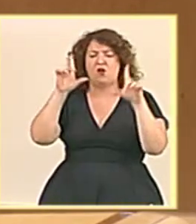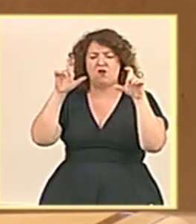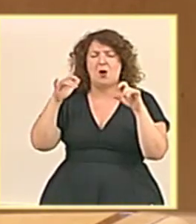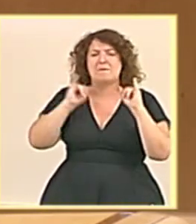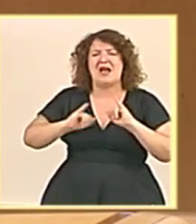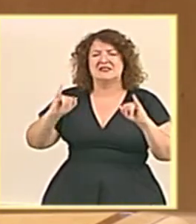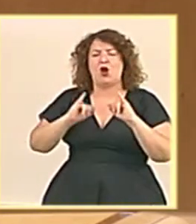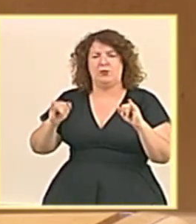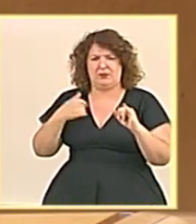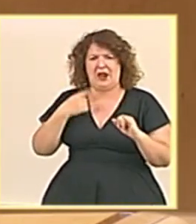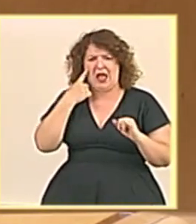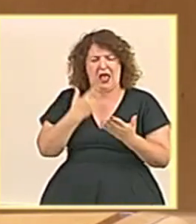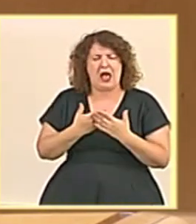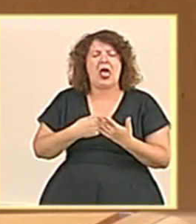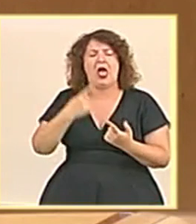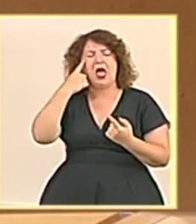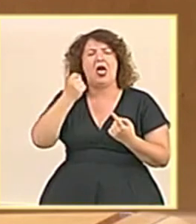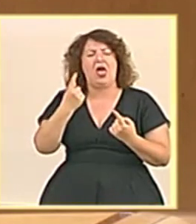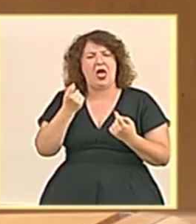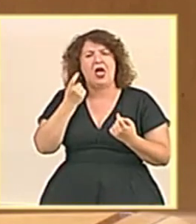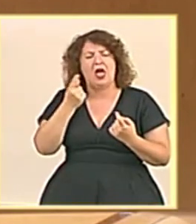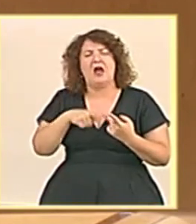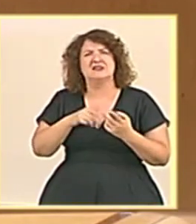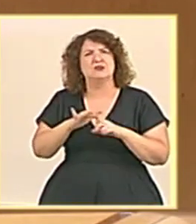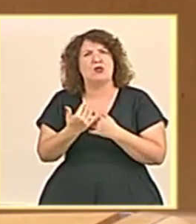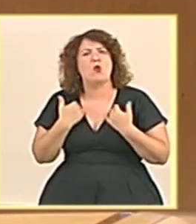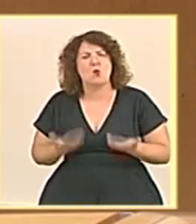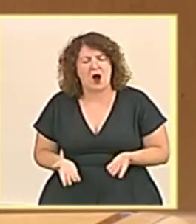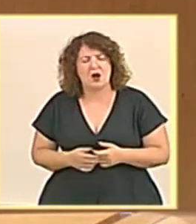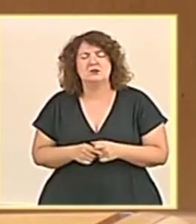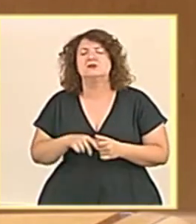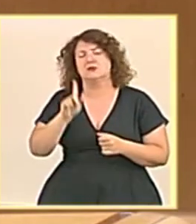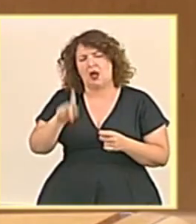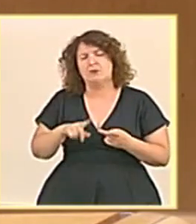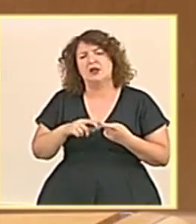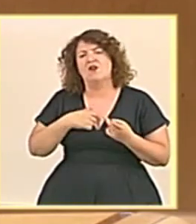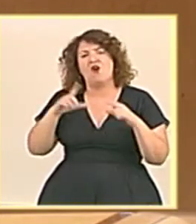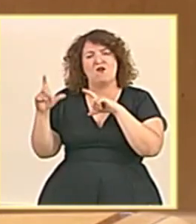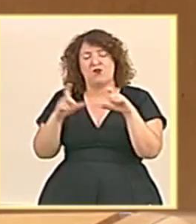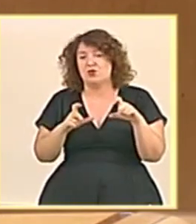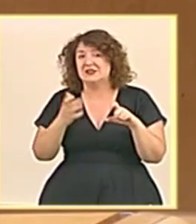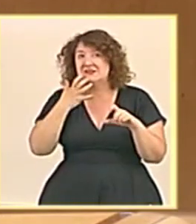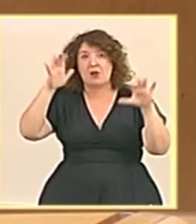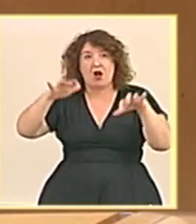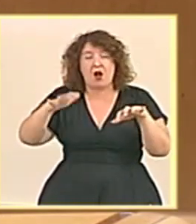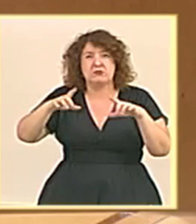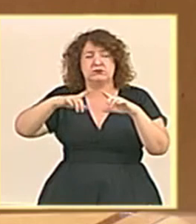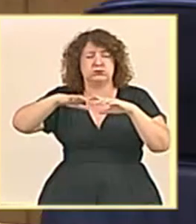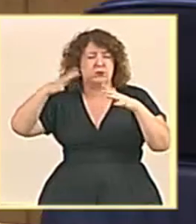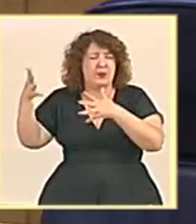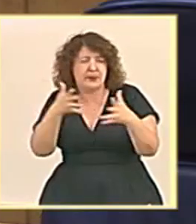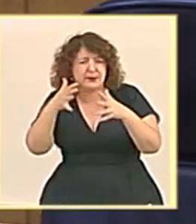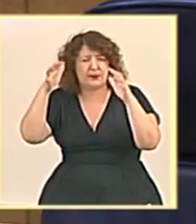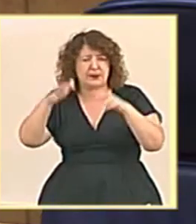cómo está ese paseo marítimo, para que usted sea consciente de la situación que tenemos. Y también le voy a mandar las fotos en cuanto haya un temporal, que